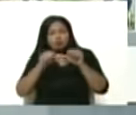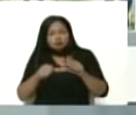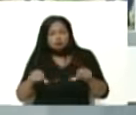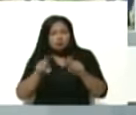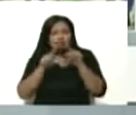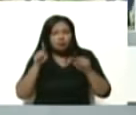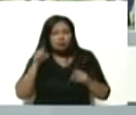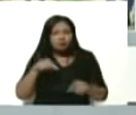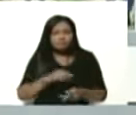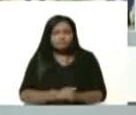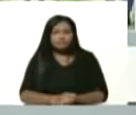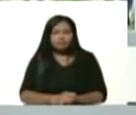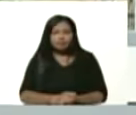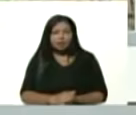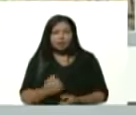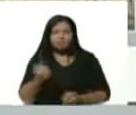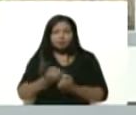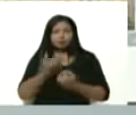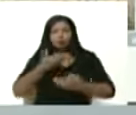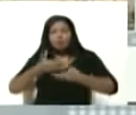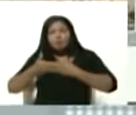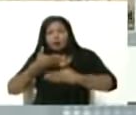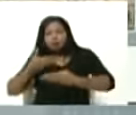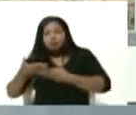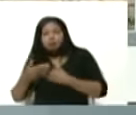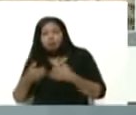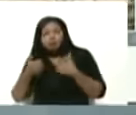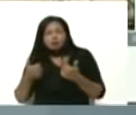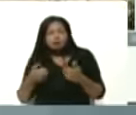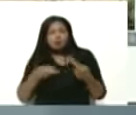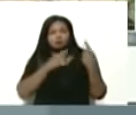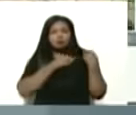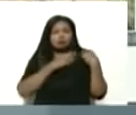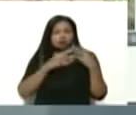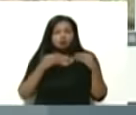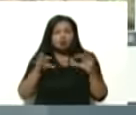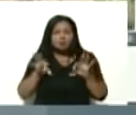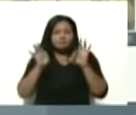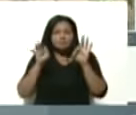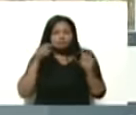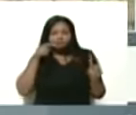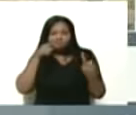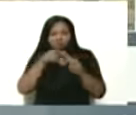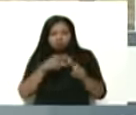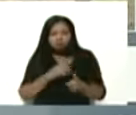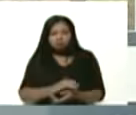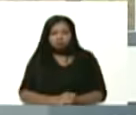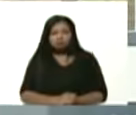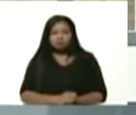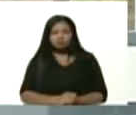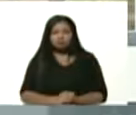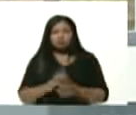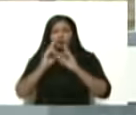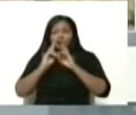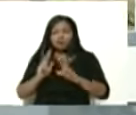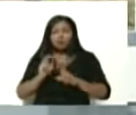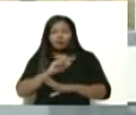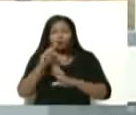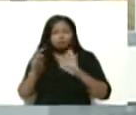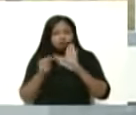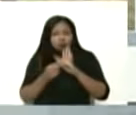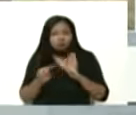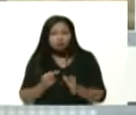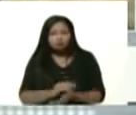colectivo compartido con responsabilidades específicas con respuesta concreta